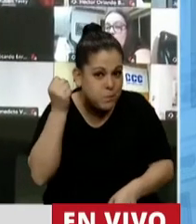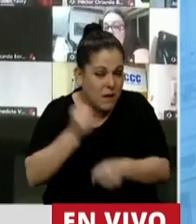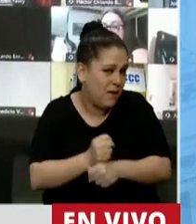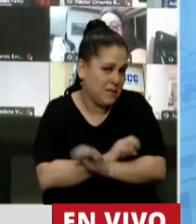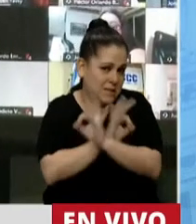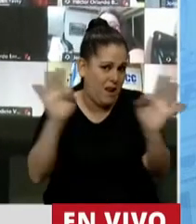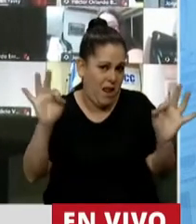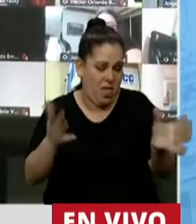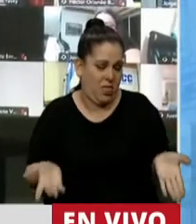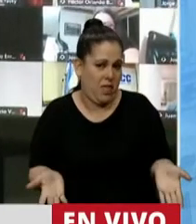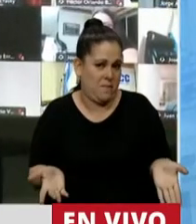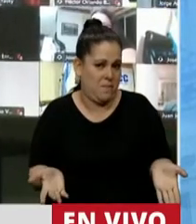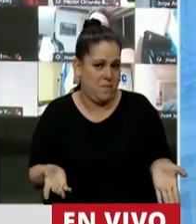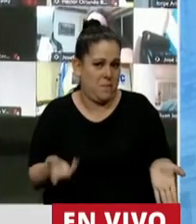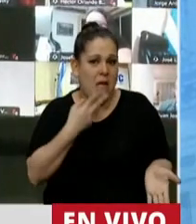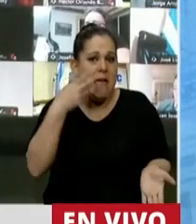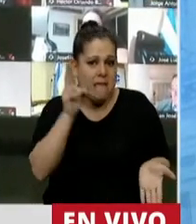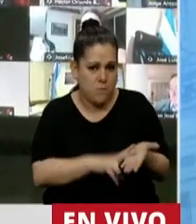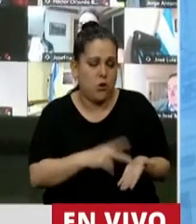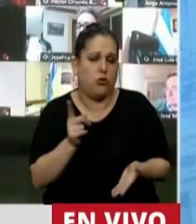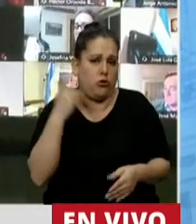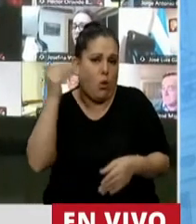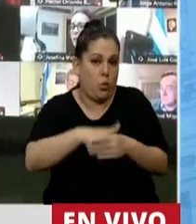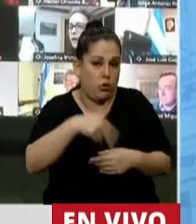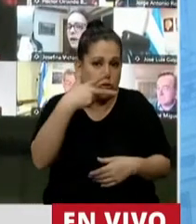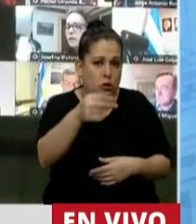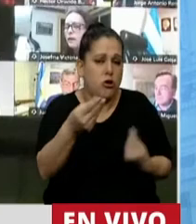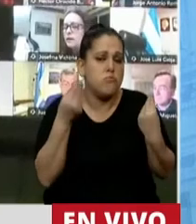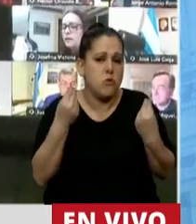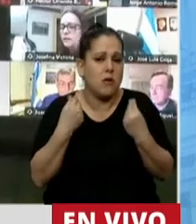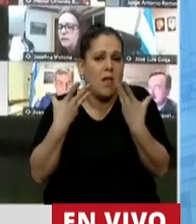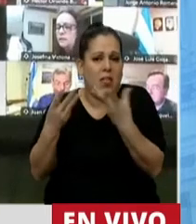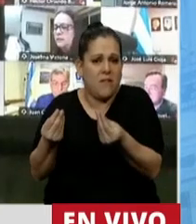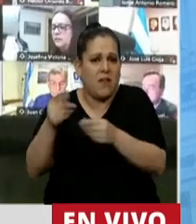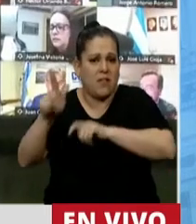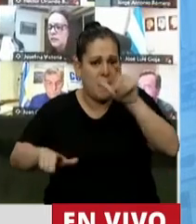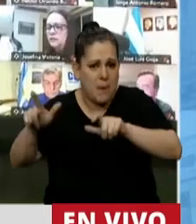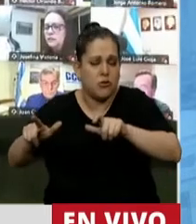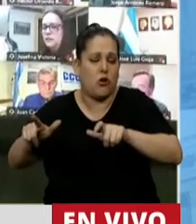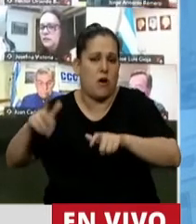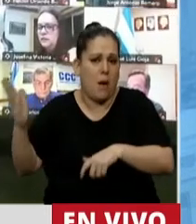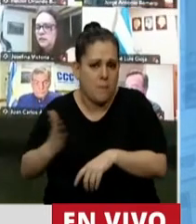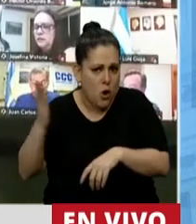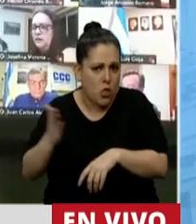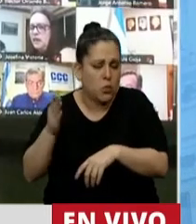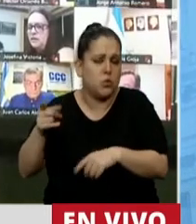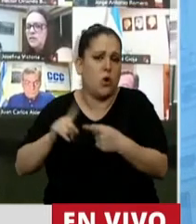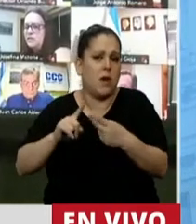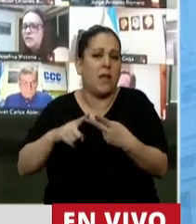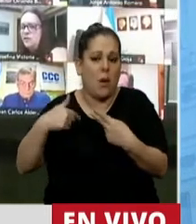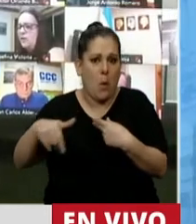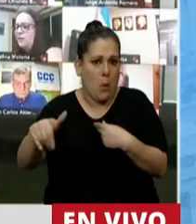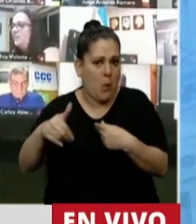Este impuesto y nuestra negativa es defender a aquellos medianos productores que por el cierre económico